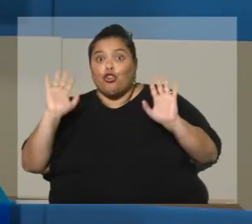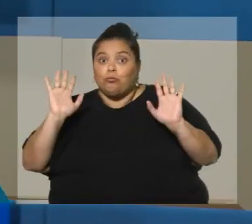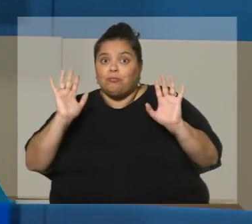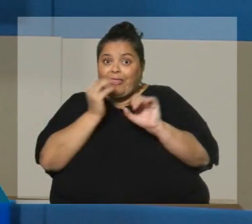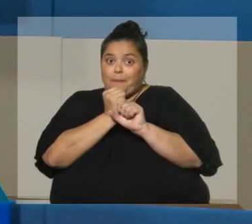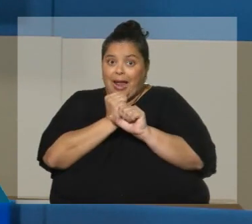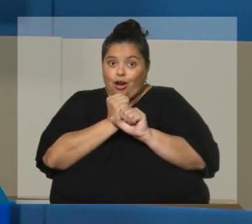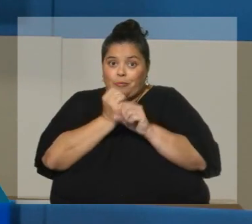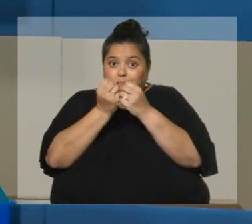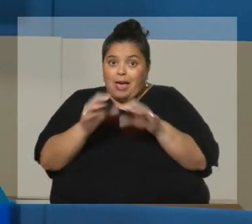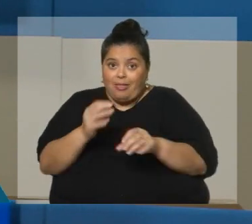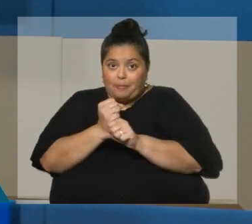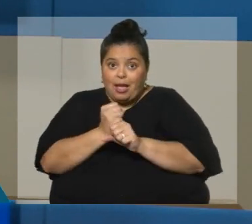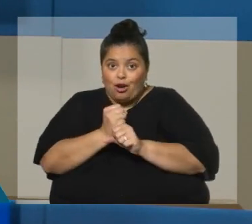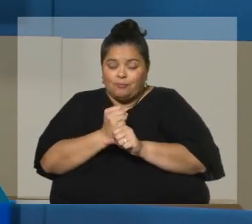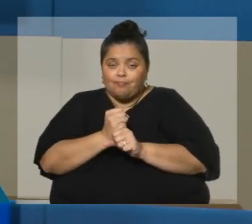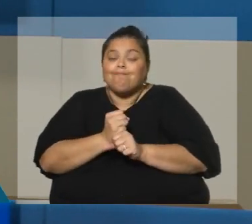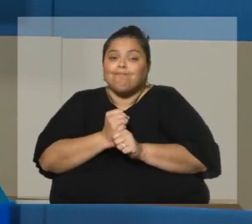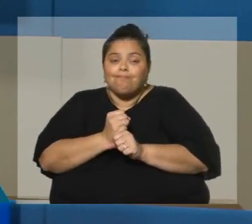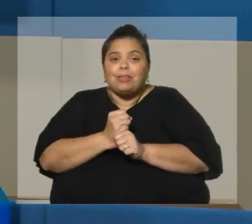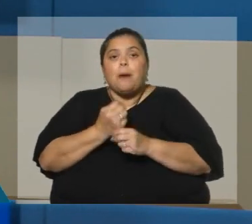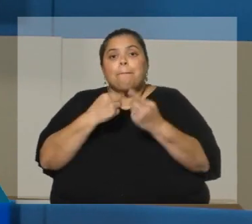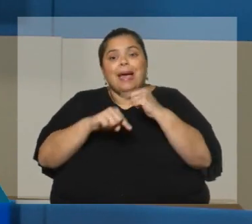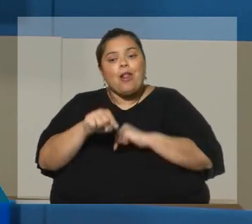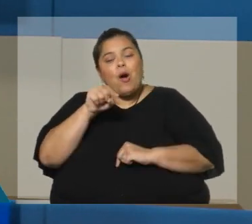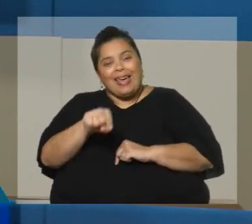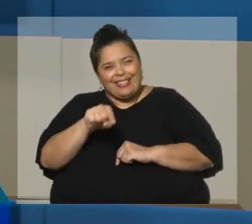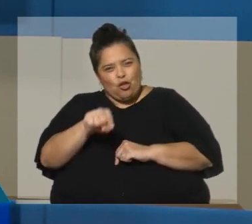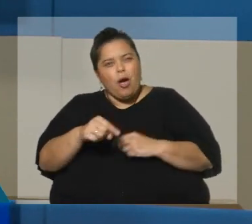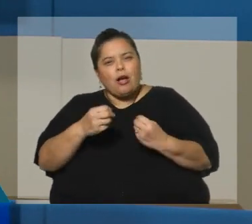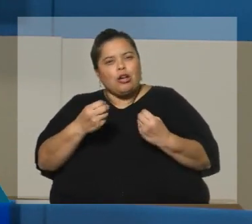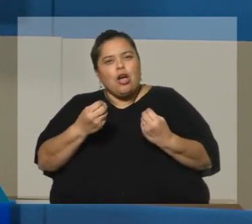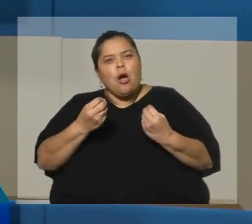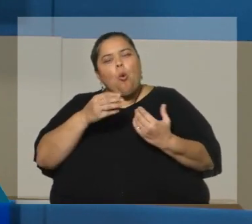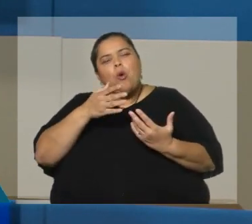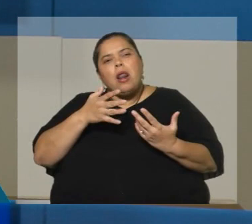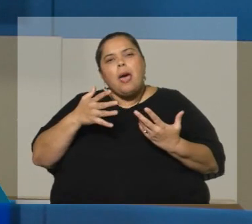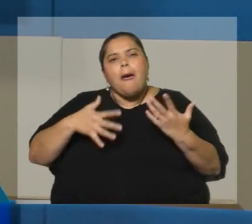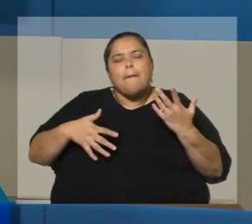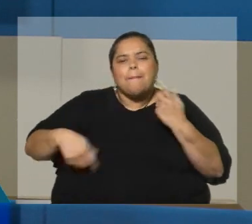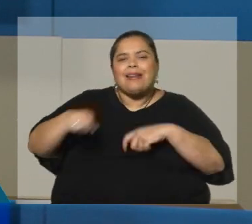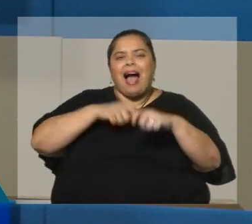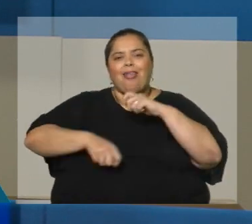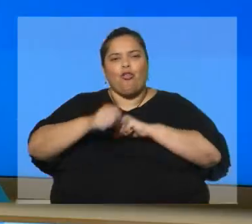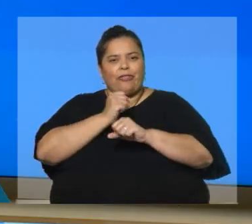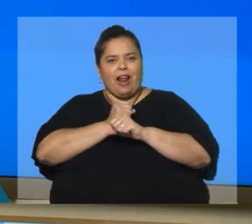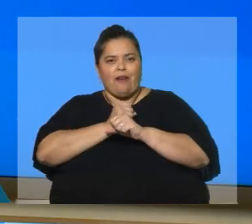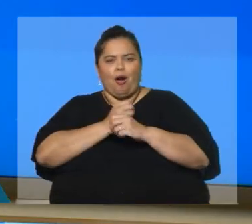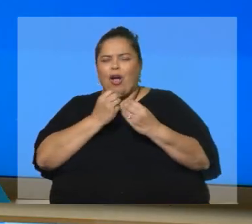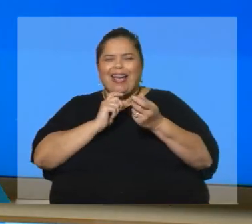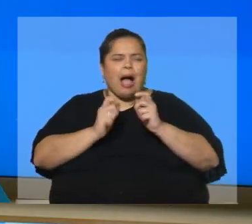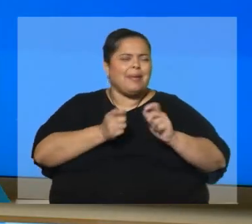empleo. Es decir, esto está actuando sobre un mercado de trabajo hiperdinámico. Saldani, le quería